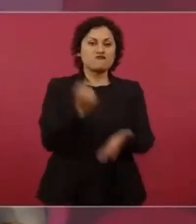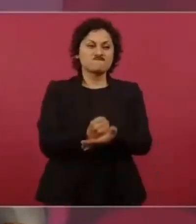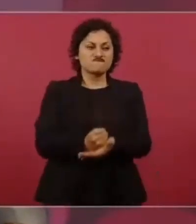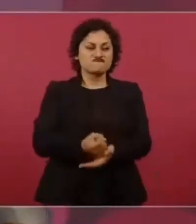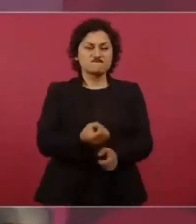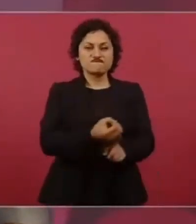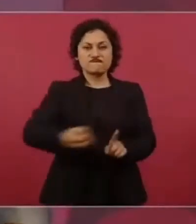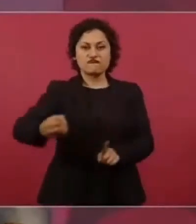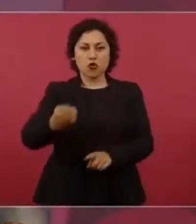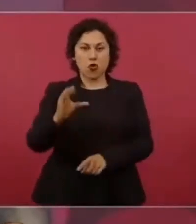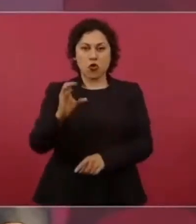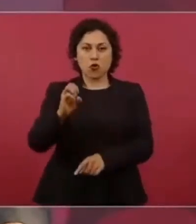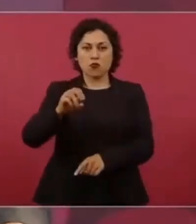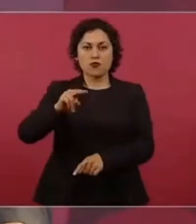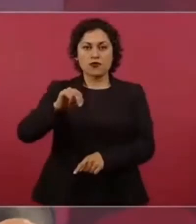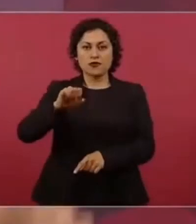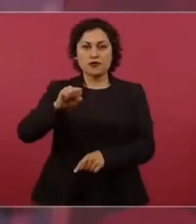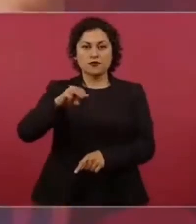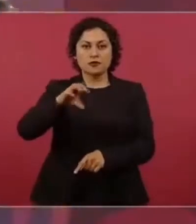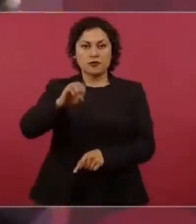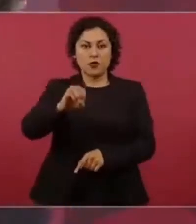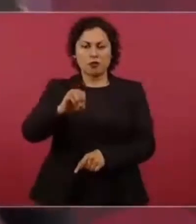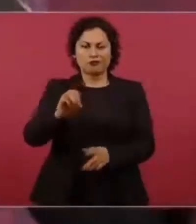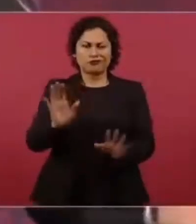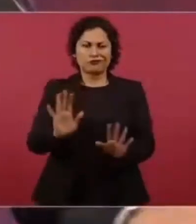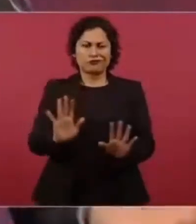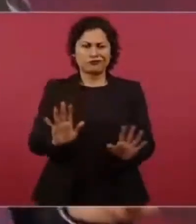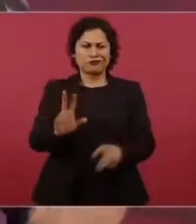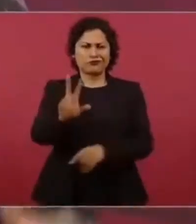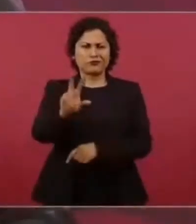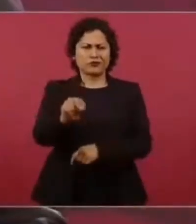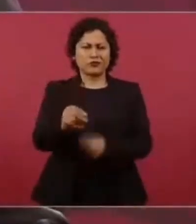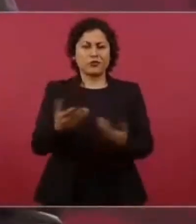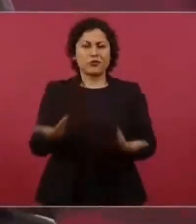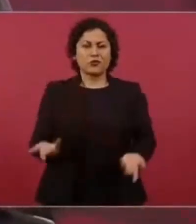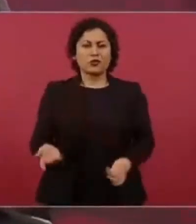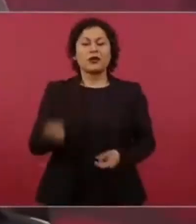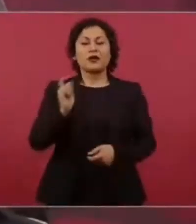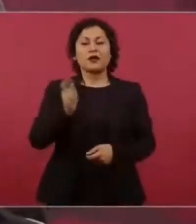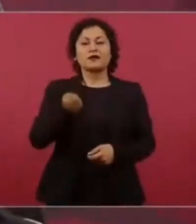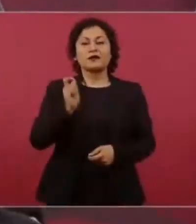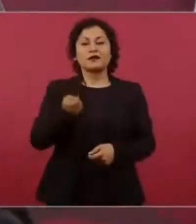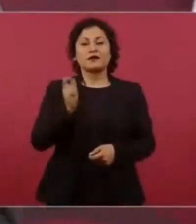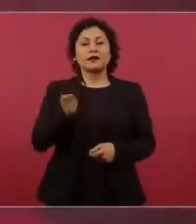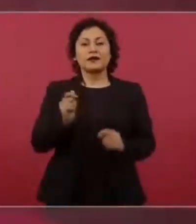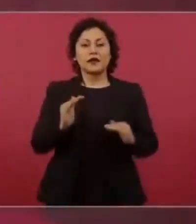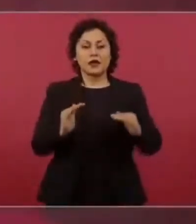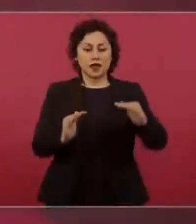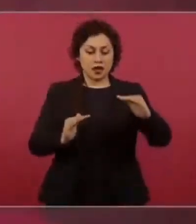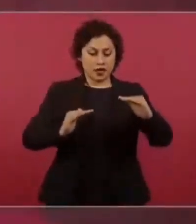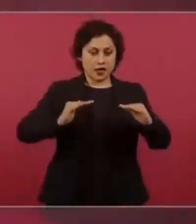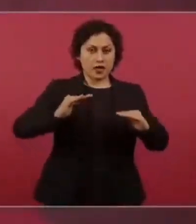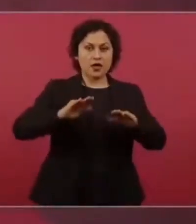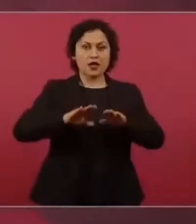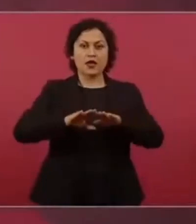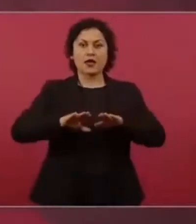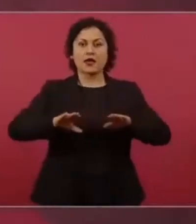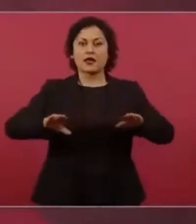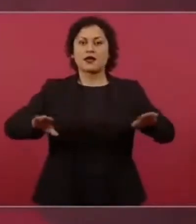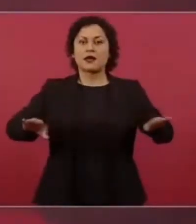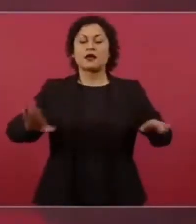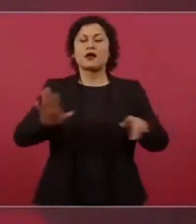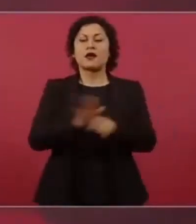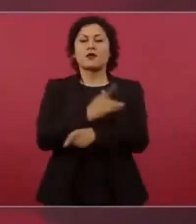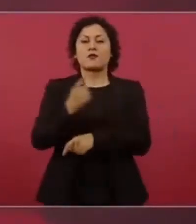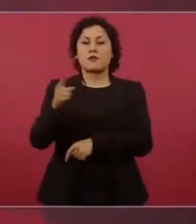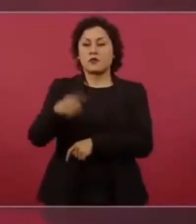No, es mantener equilibrios porque no se trata de cerrar las